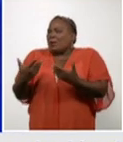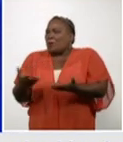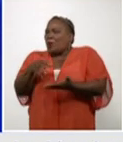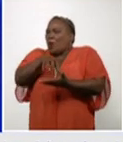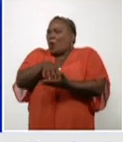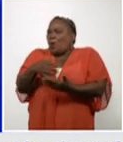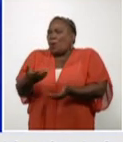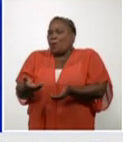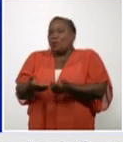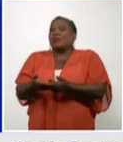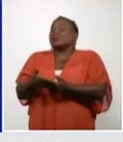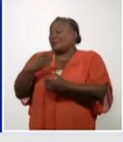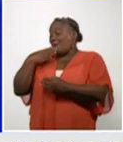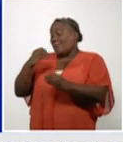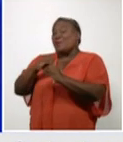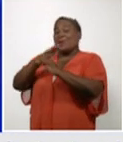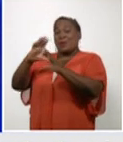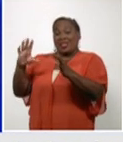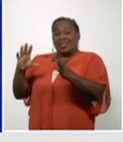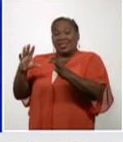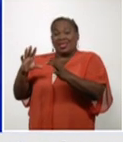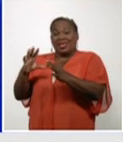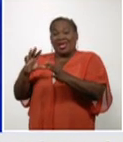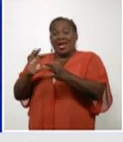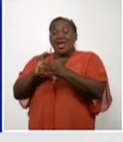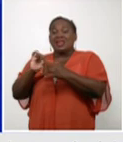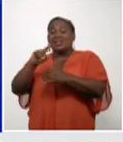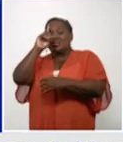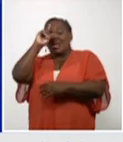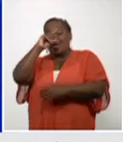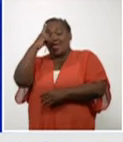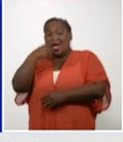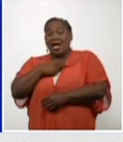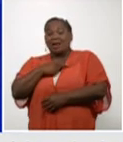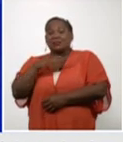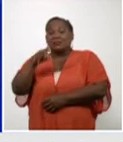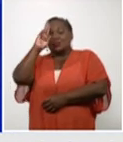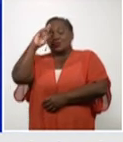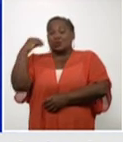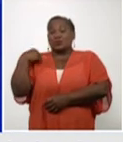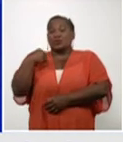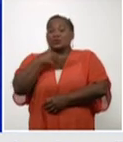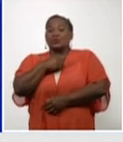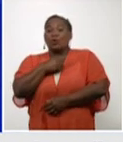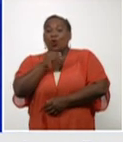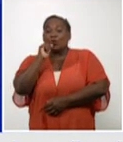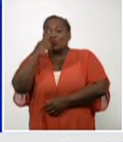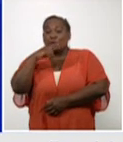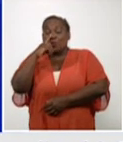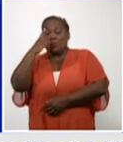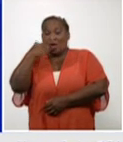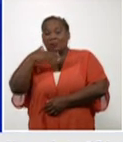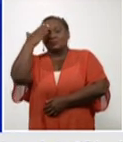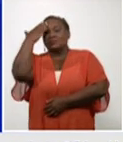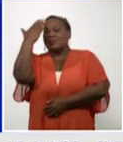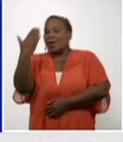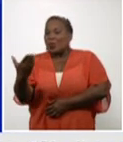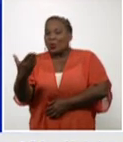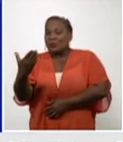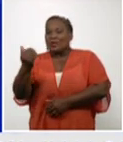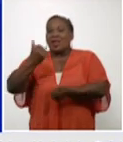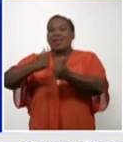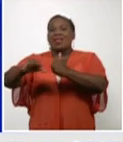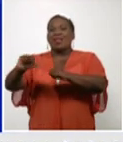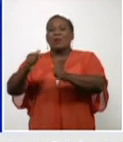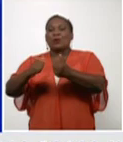Muy buenos días para ti, Gisela, para el doctor Francisco Durán y para toda la teleaudiencia nacional. Te saludo desde el Laboratorio de Biología